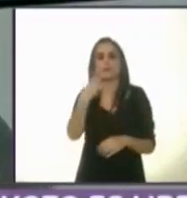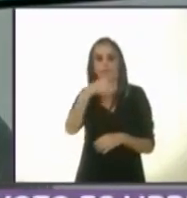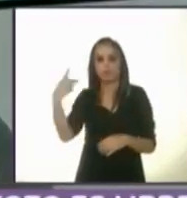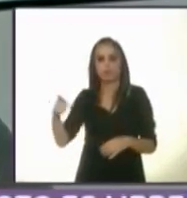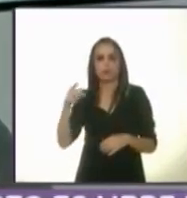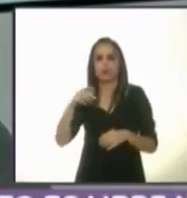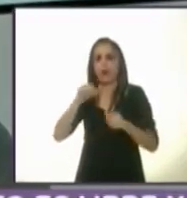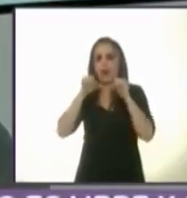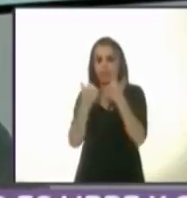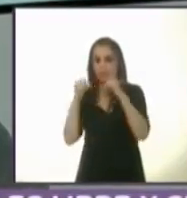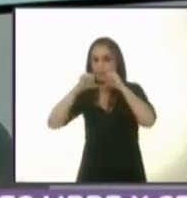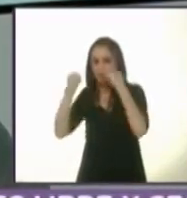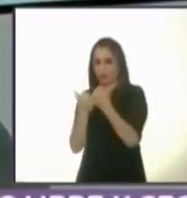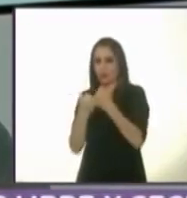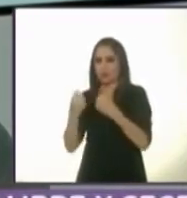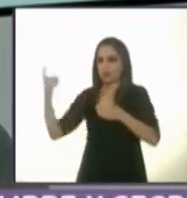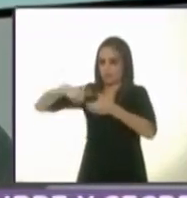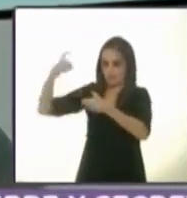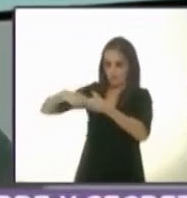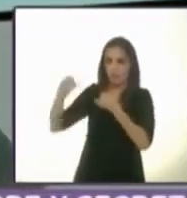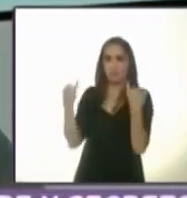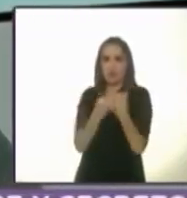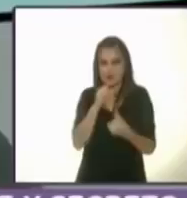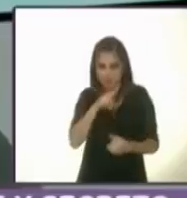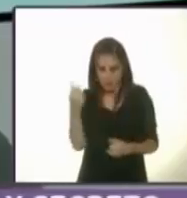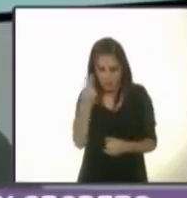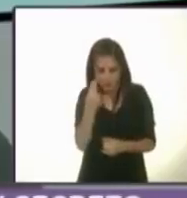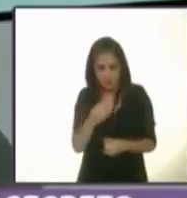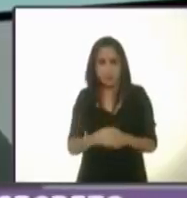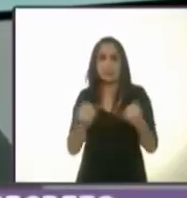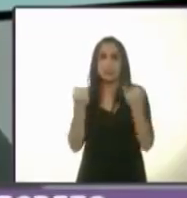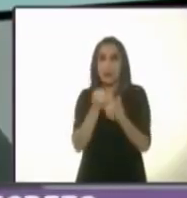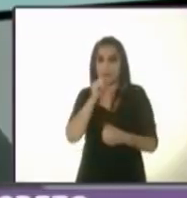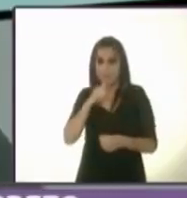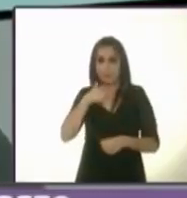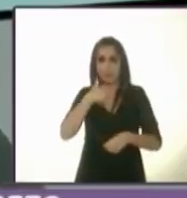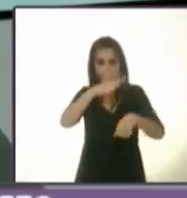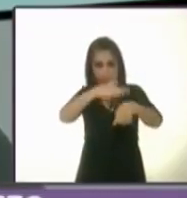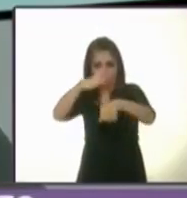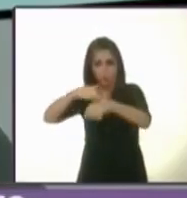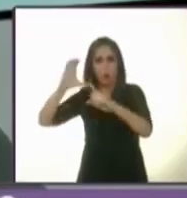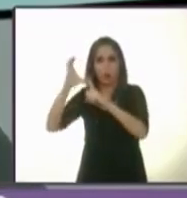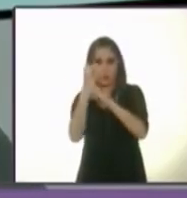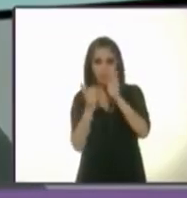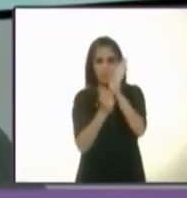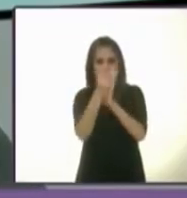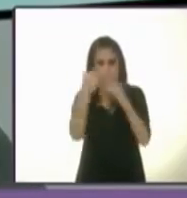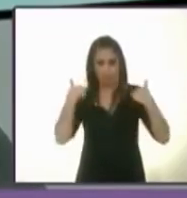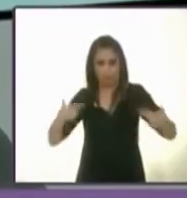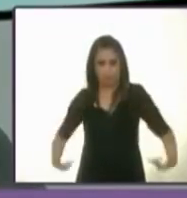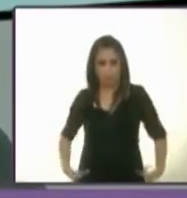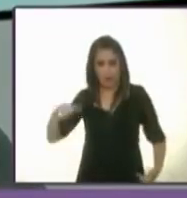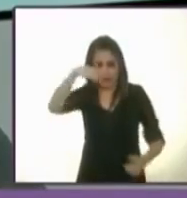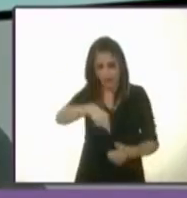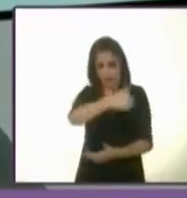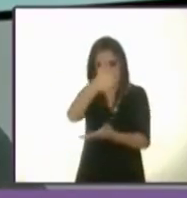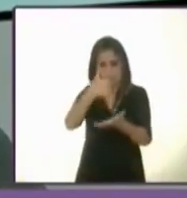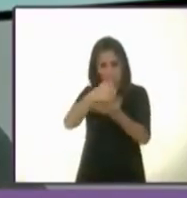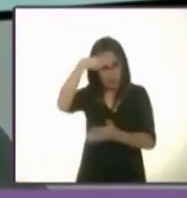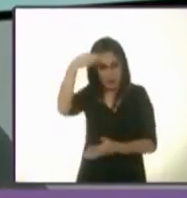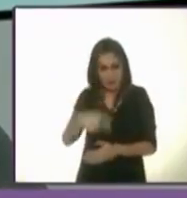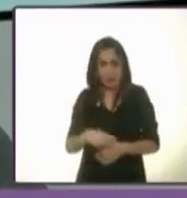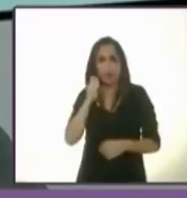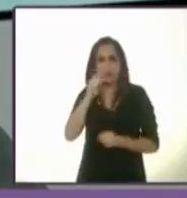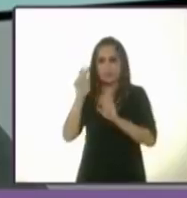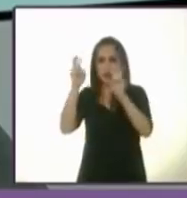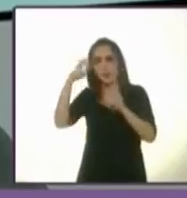de la sociedad civil. Para ello propongo como convocantes a la Comisión de Derechos Humanos de la Ciudad de México, por México Hoy,